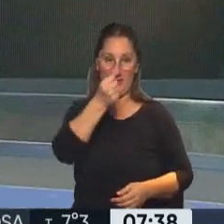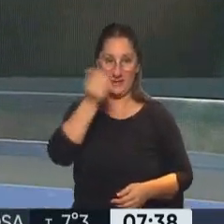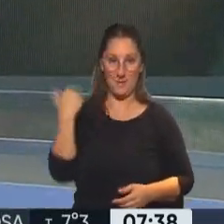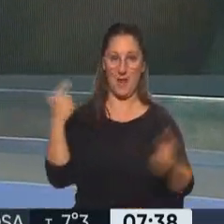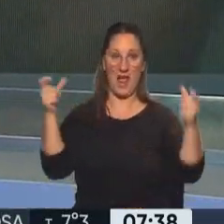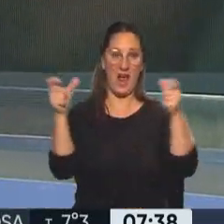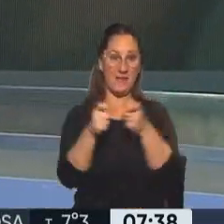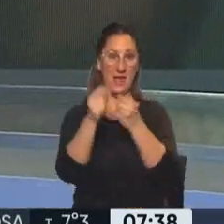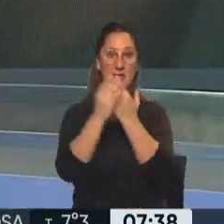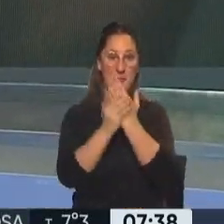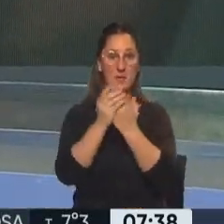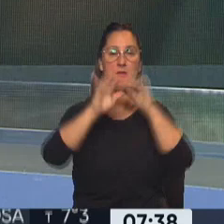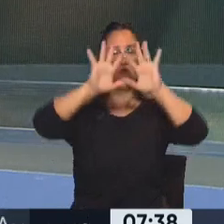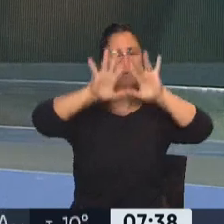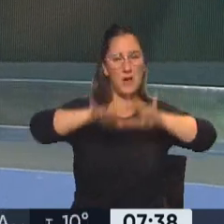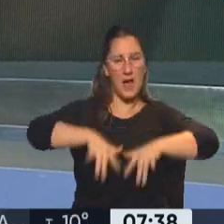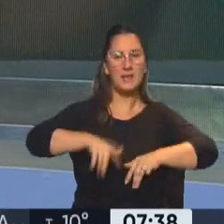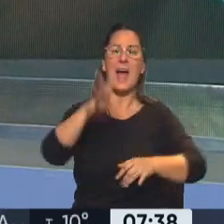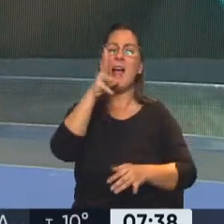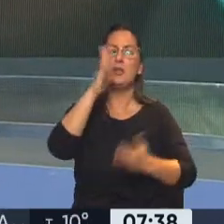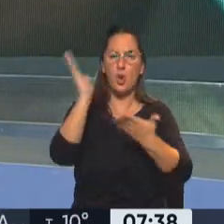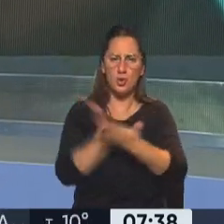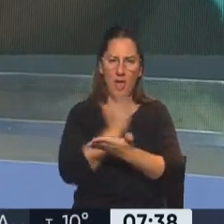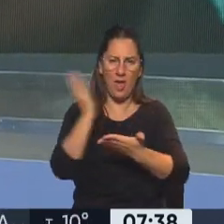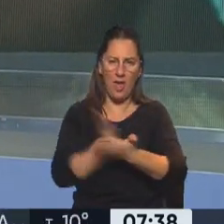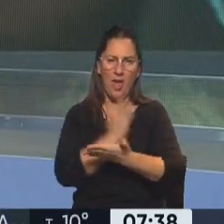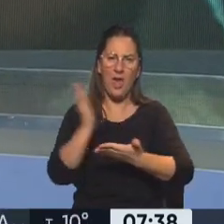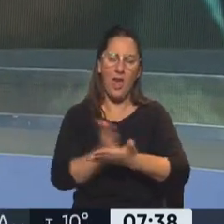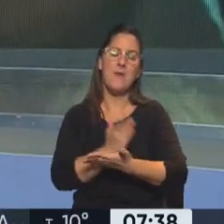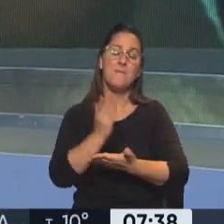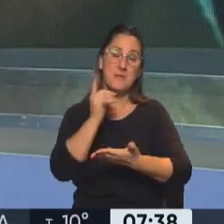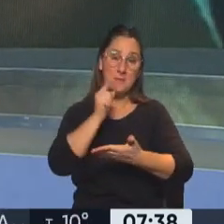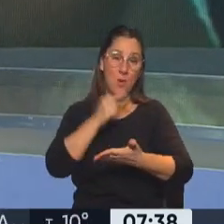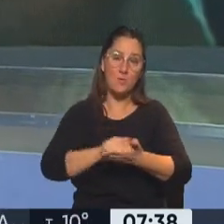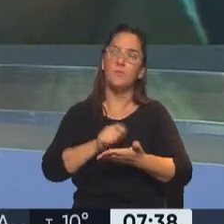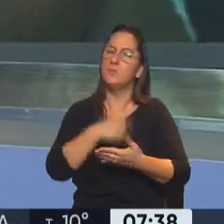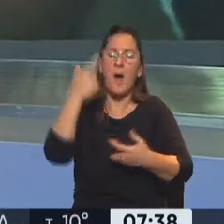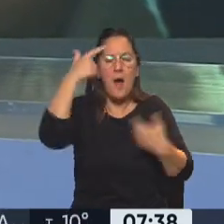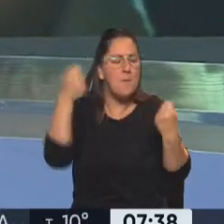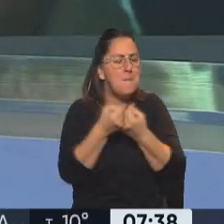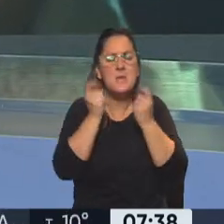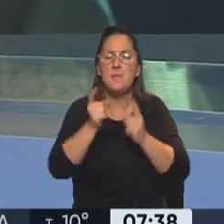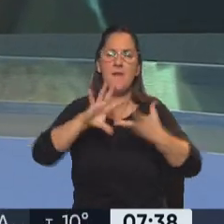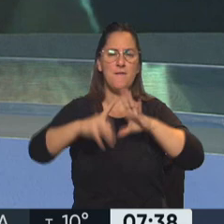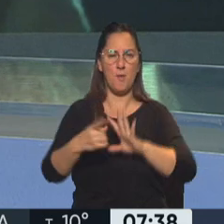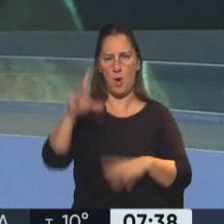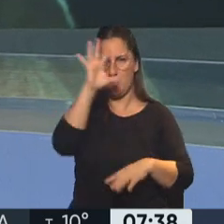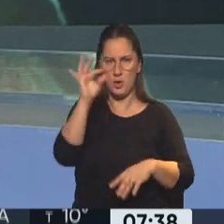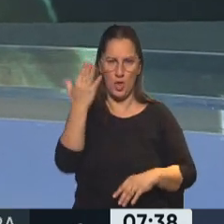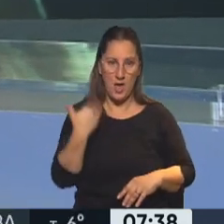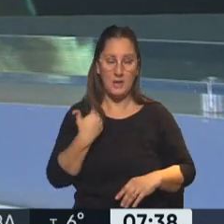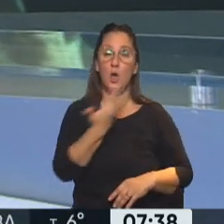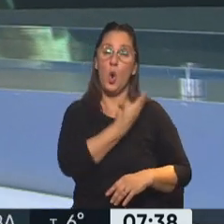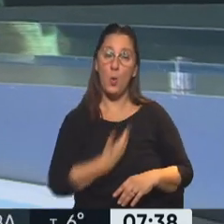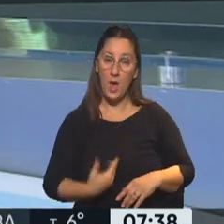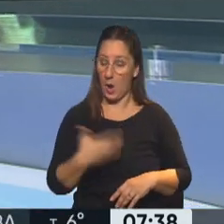Gabinete Nacional, una carta de 14 páginas, dando cuenta que ratificaba sus dichos y el gobierno que en las últimas horas salió a